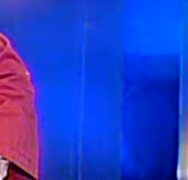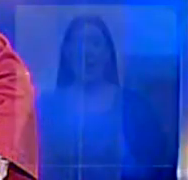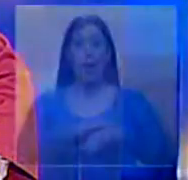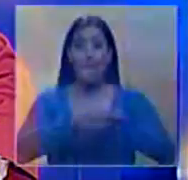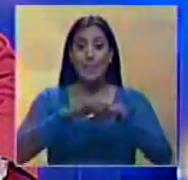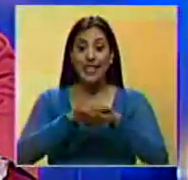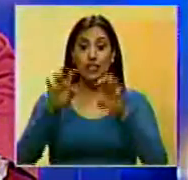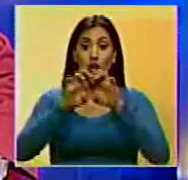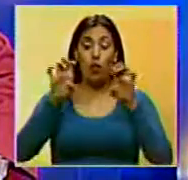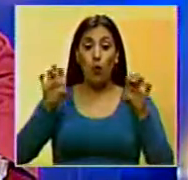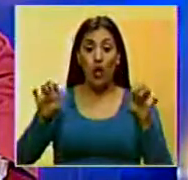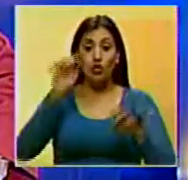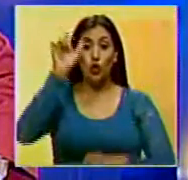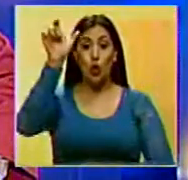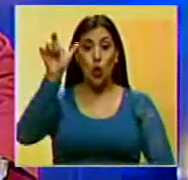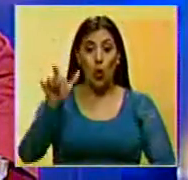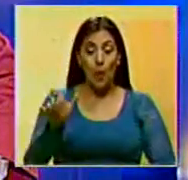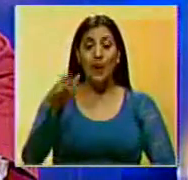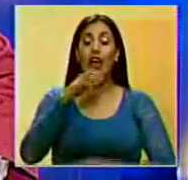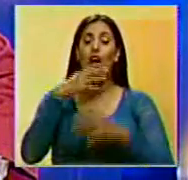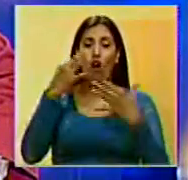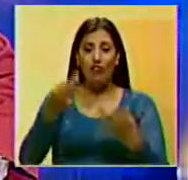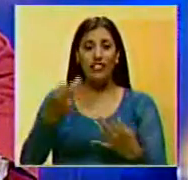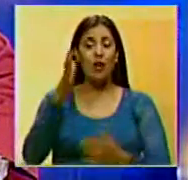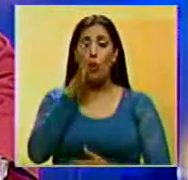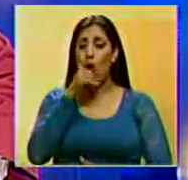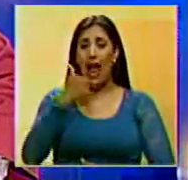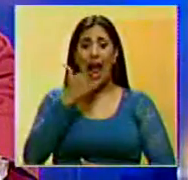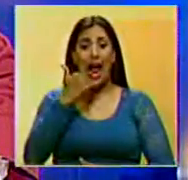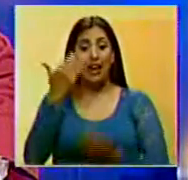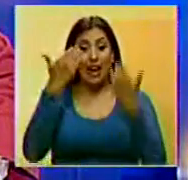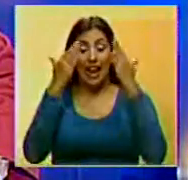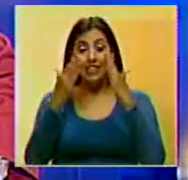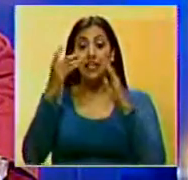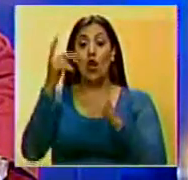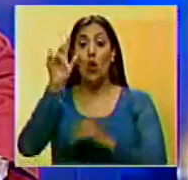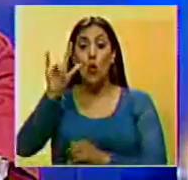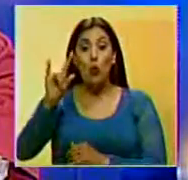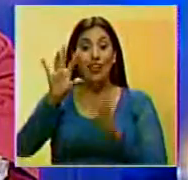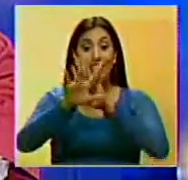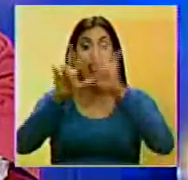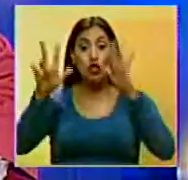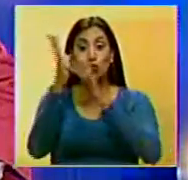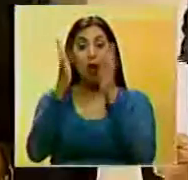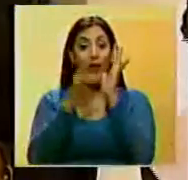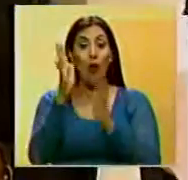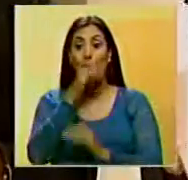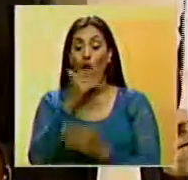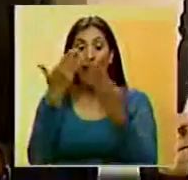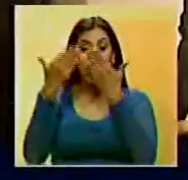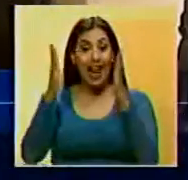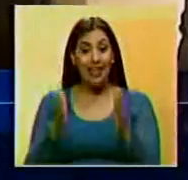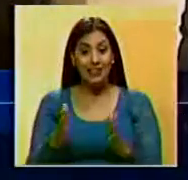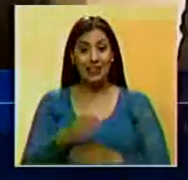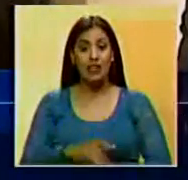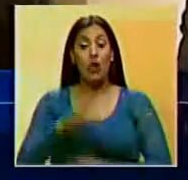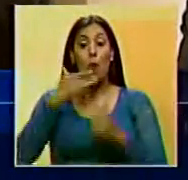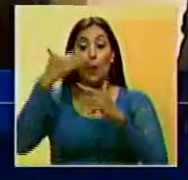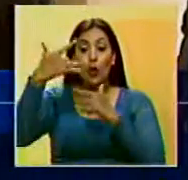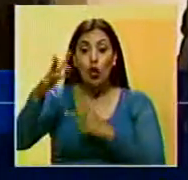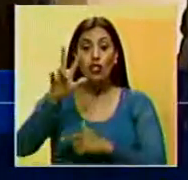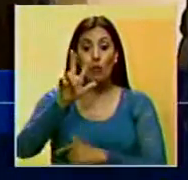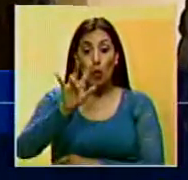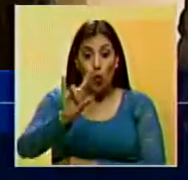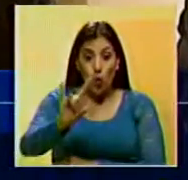El ministro de Educación Rodolfo Pérez confirmó que no habrá clases este lunes 18 de abril. El próximo lunes